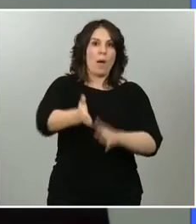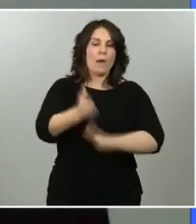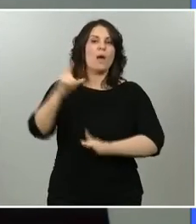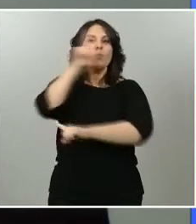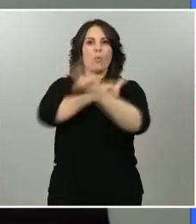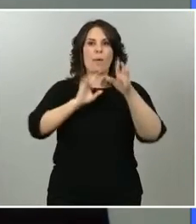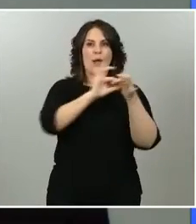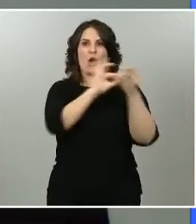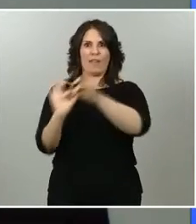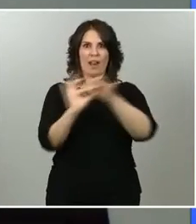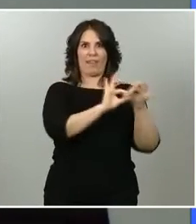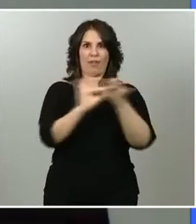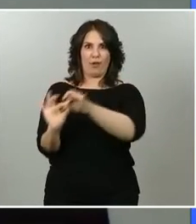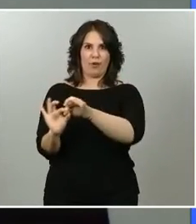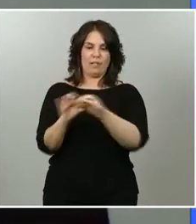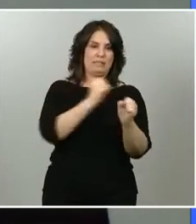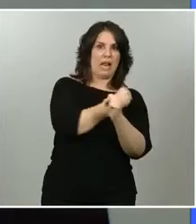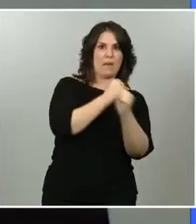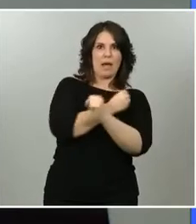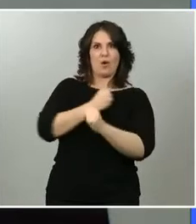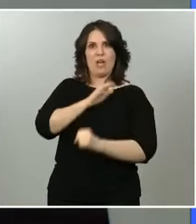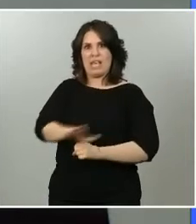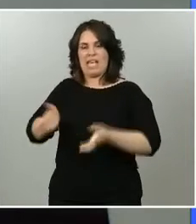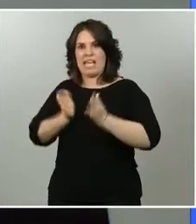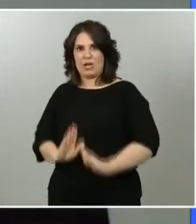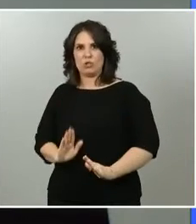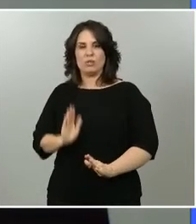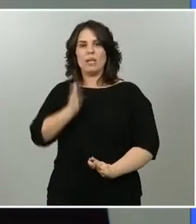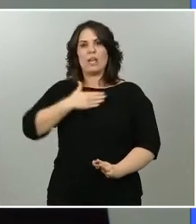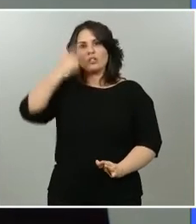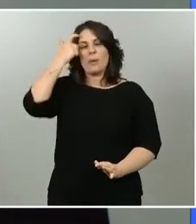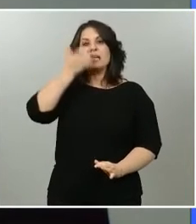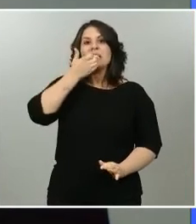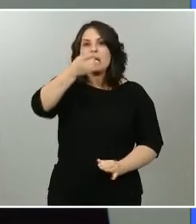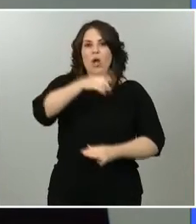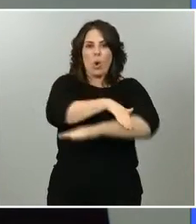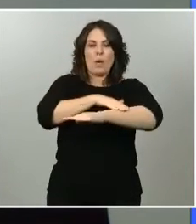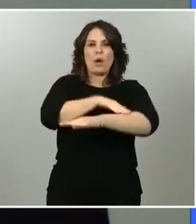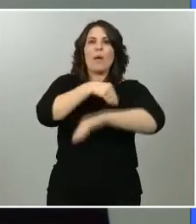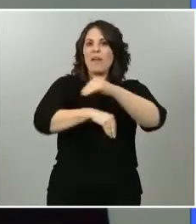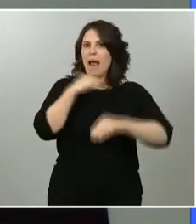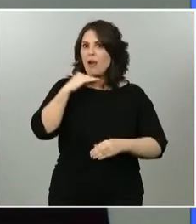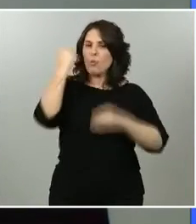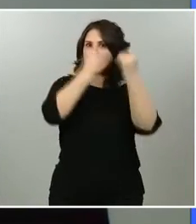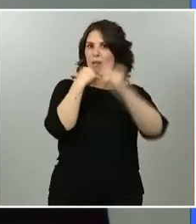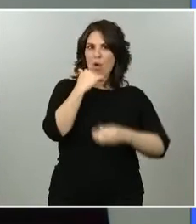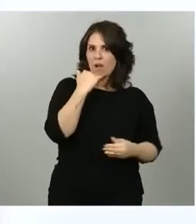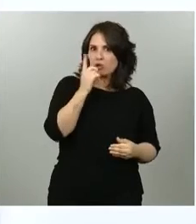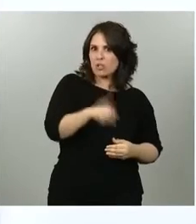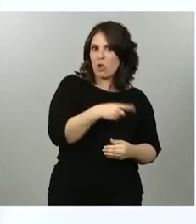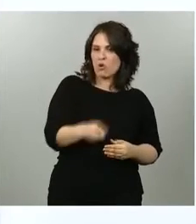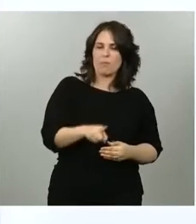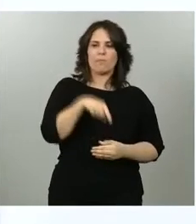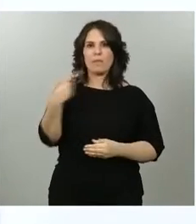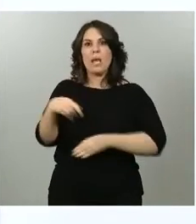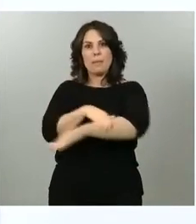tenía pensado algo en este sentido, alguna medida, si iba a hacer algo infirme. Y al ministro Illa, este lunes, la Comunidad de